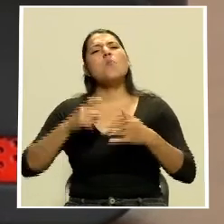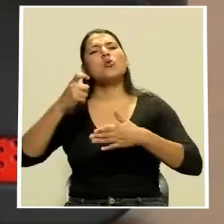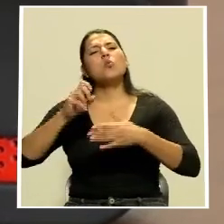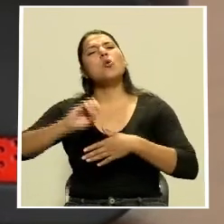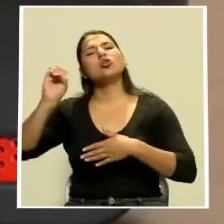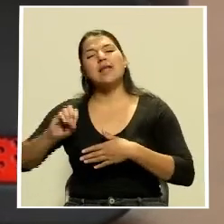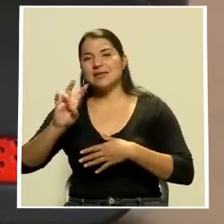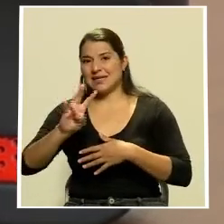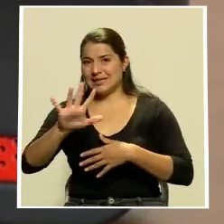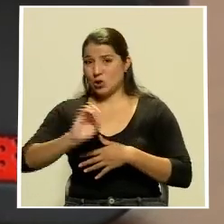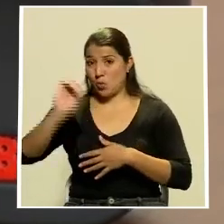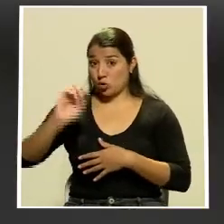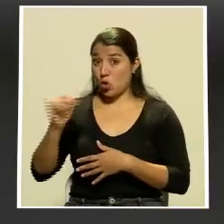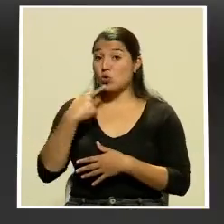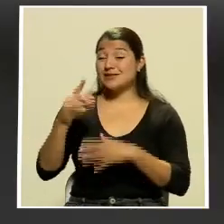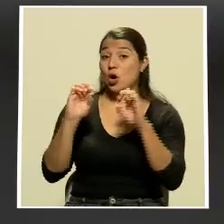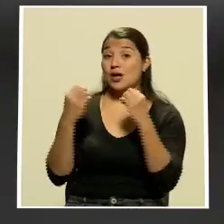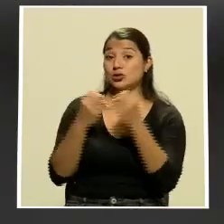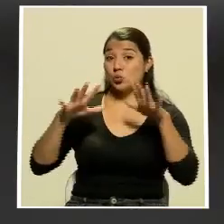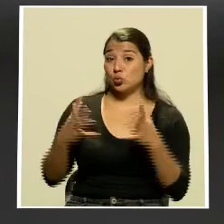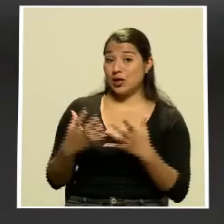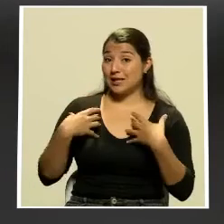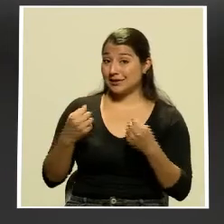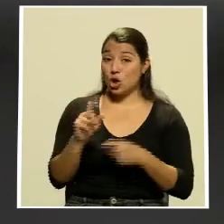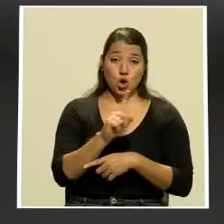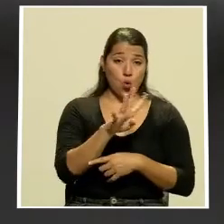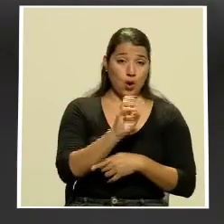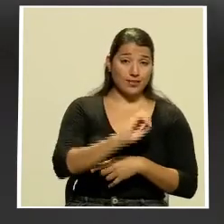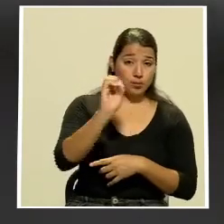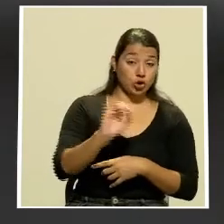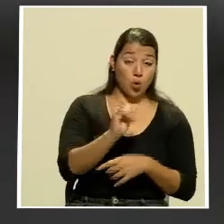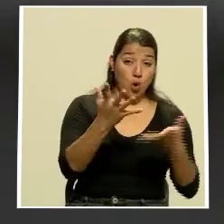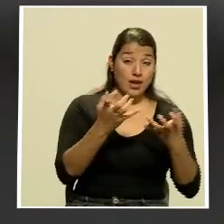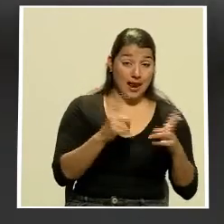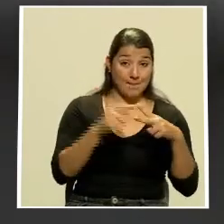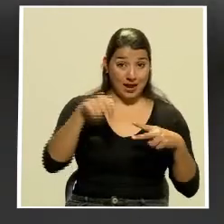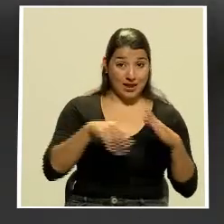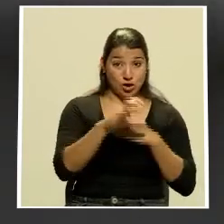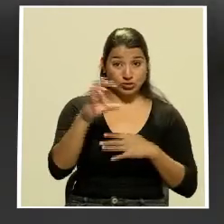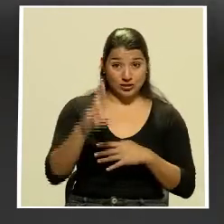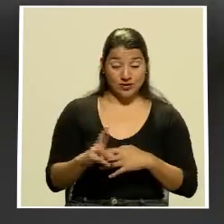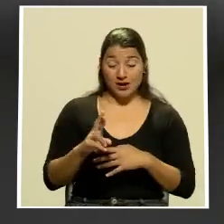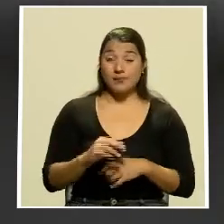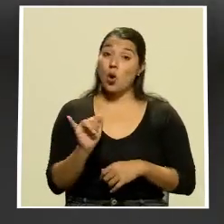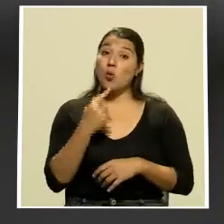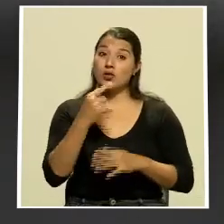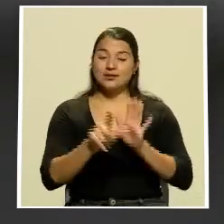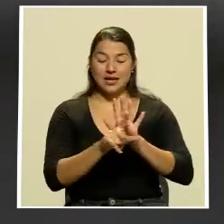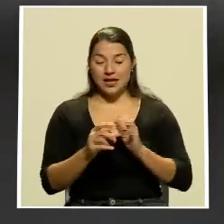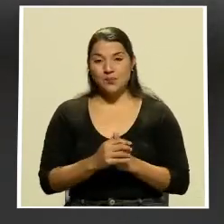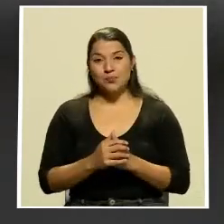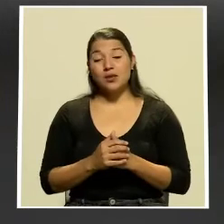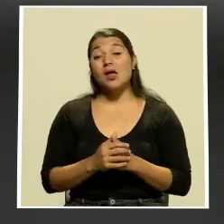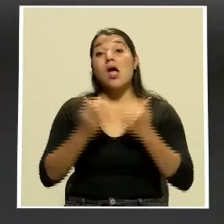lo recomienda la organización mundial de la salud y no de un 40% como se plantea en el proyecto de ley la posición de la red